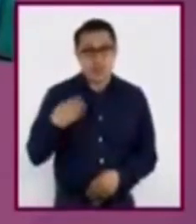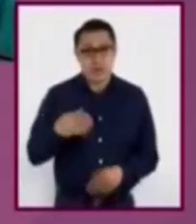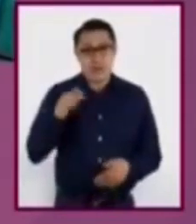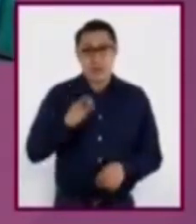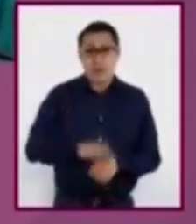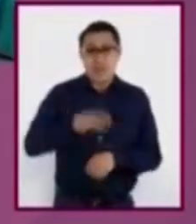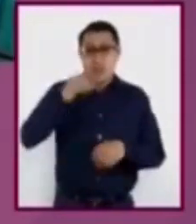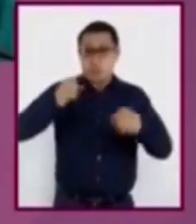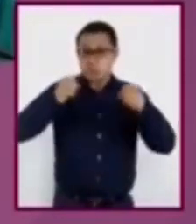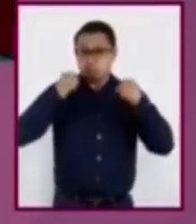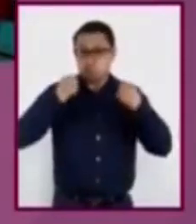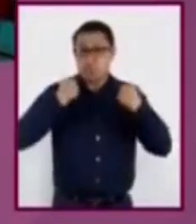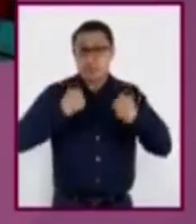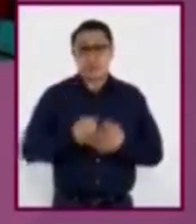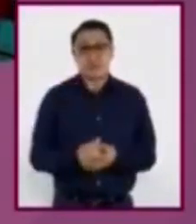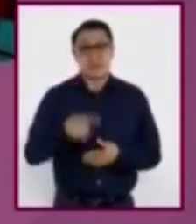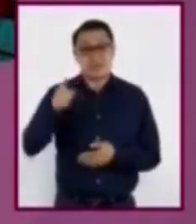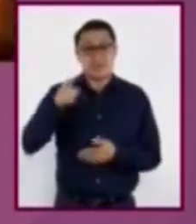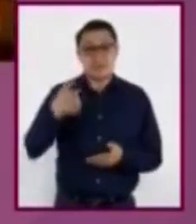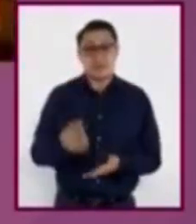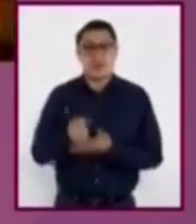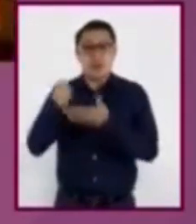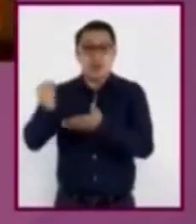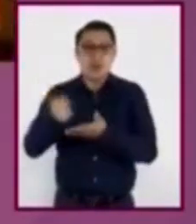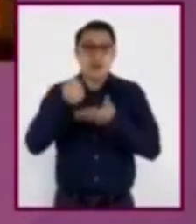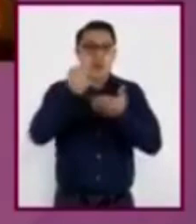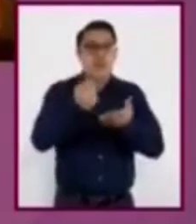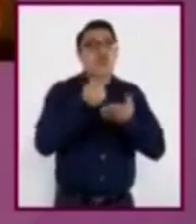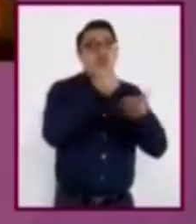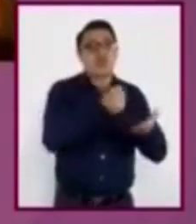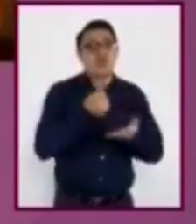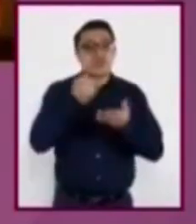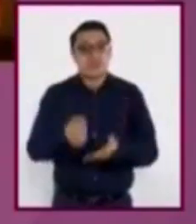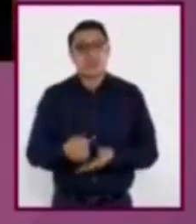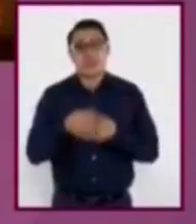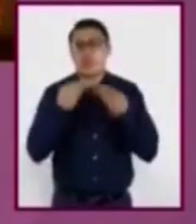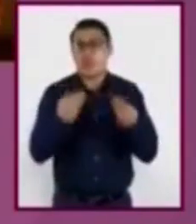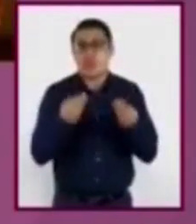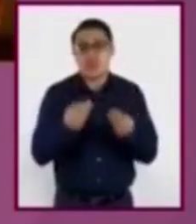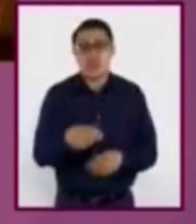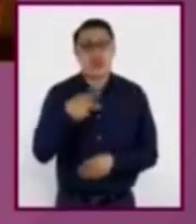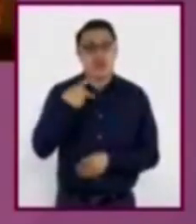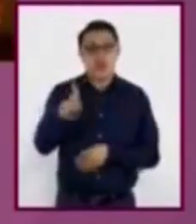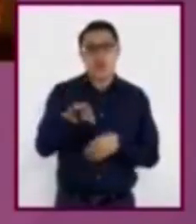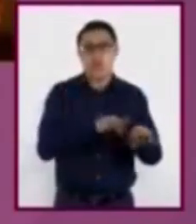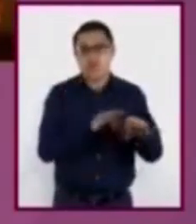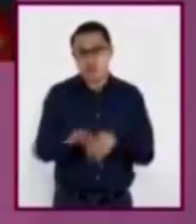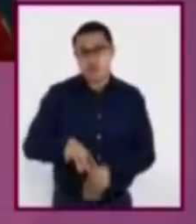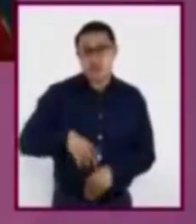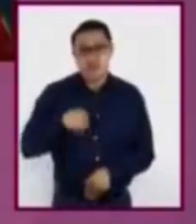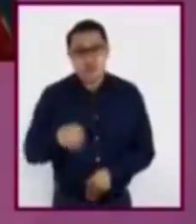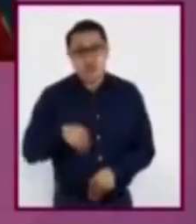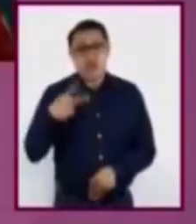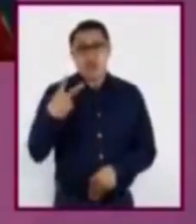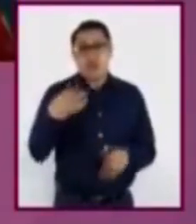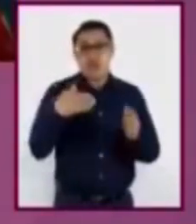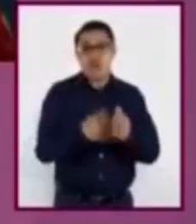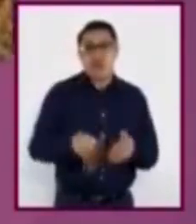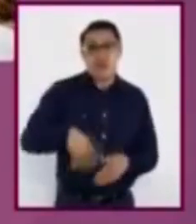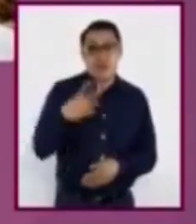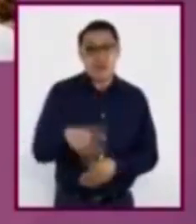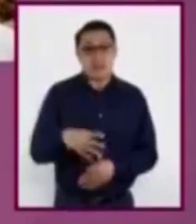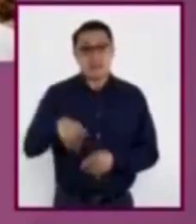gran fuerza. Se hizo acreedora a una gran cantidad de premios por su labor. Y en 2014,